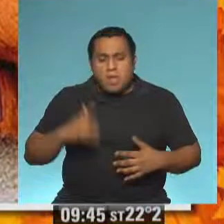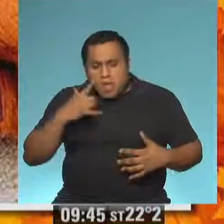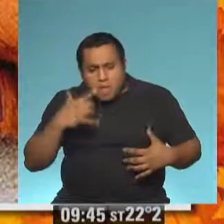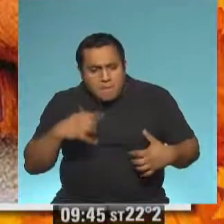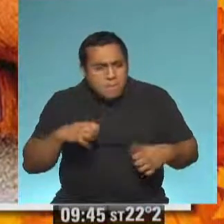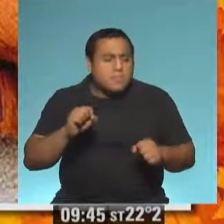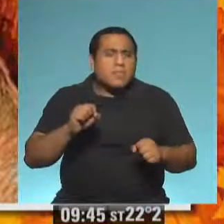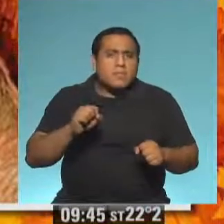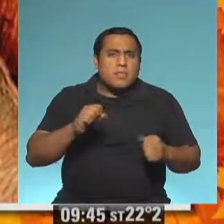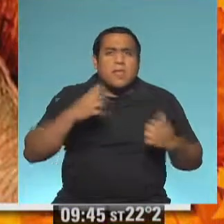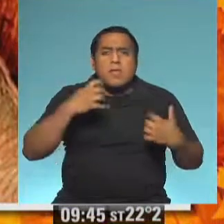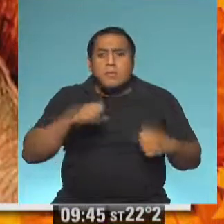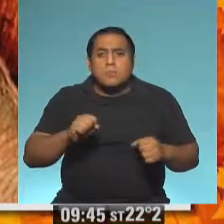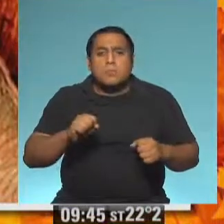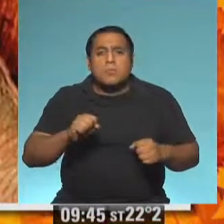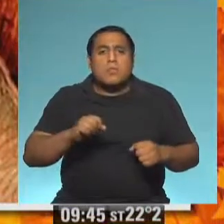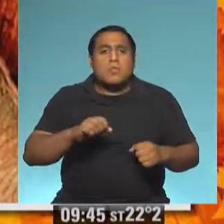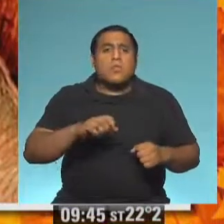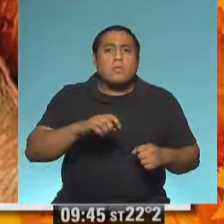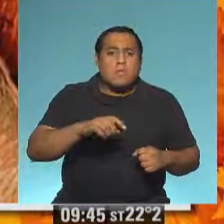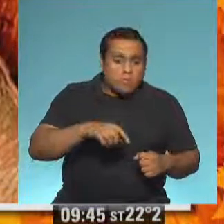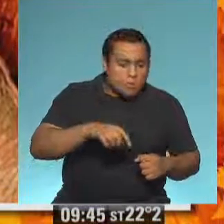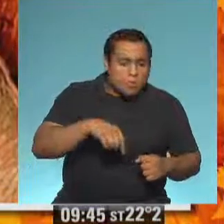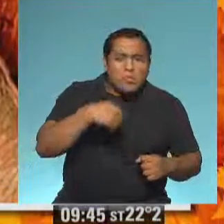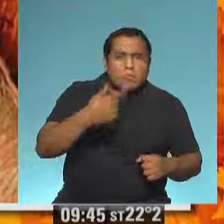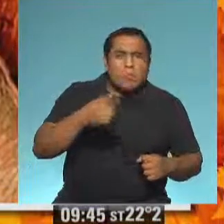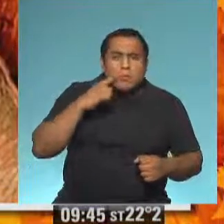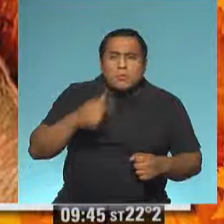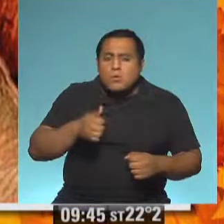Halló dos más dentro del lodo.